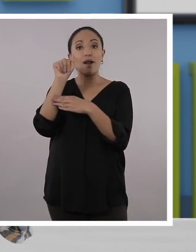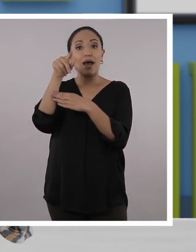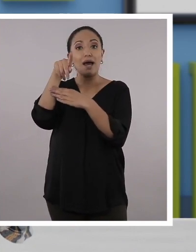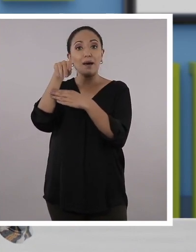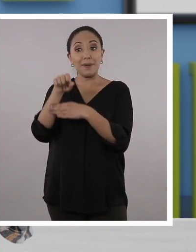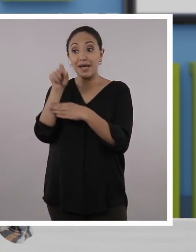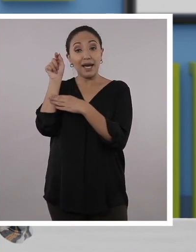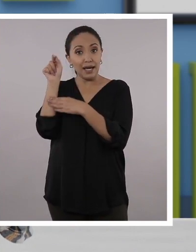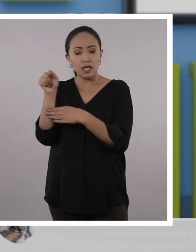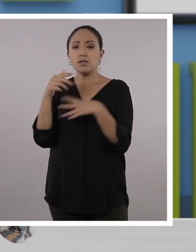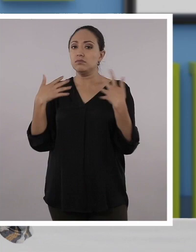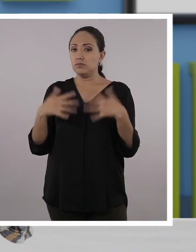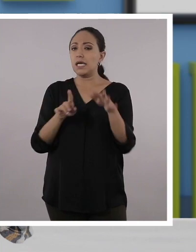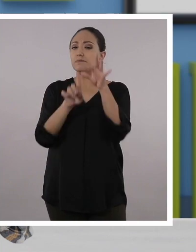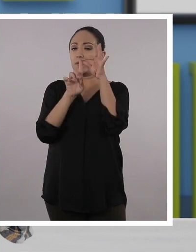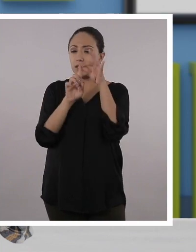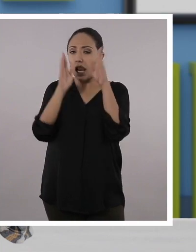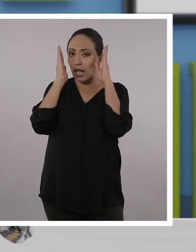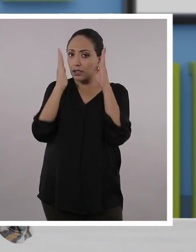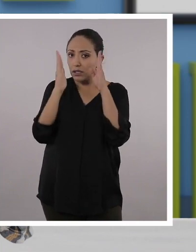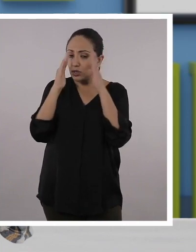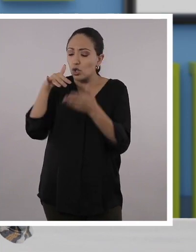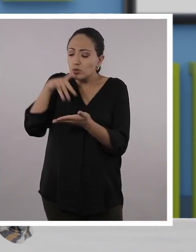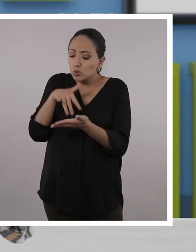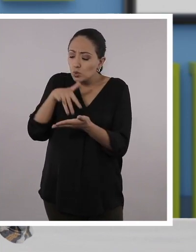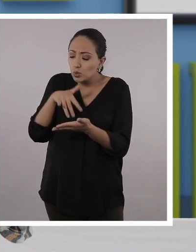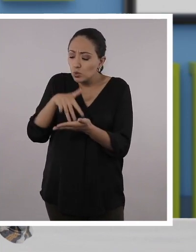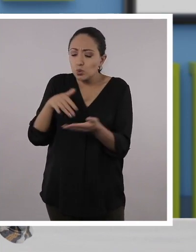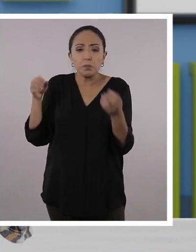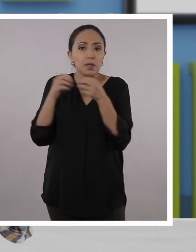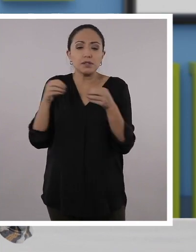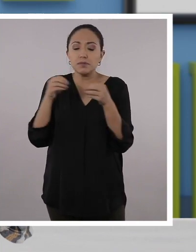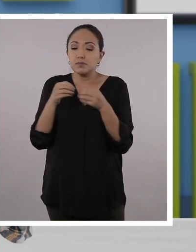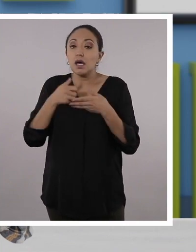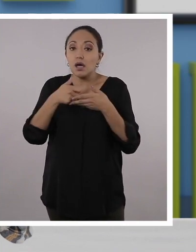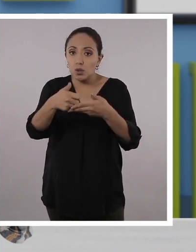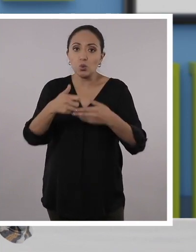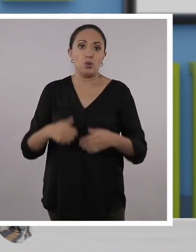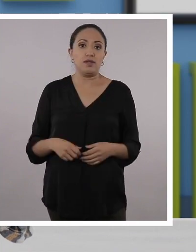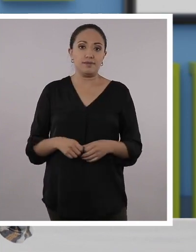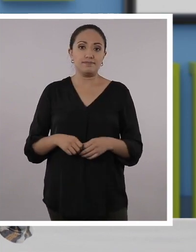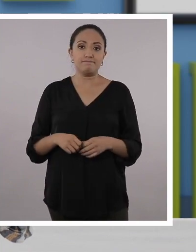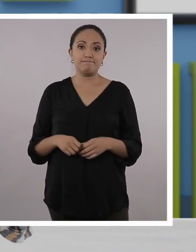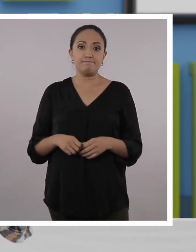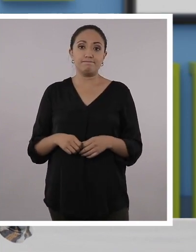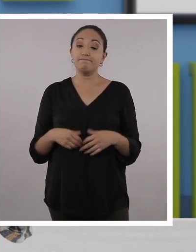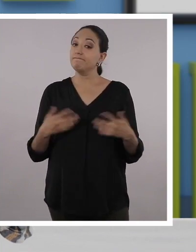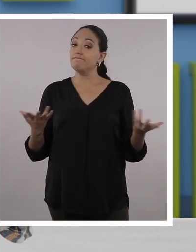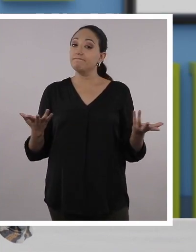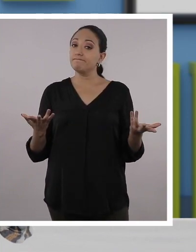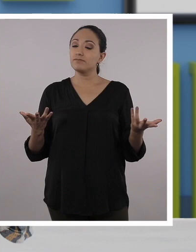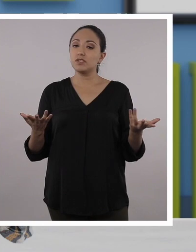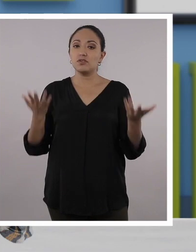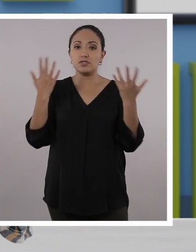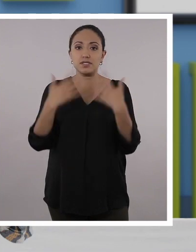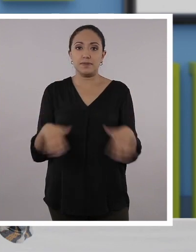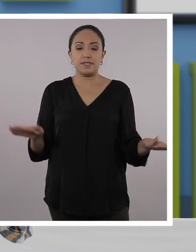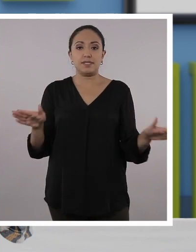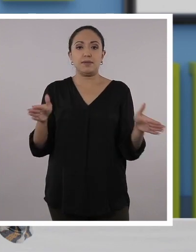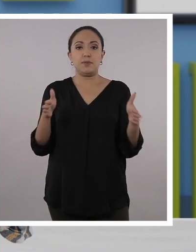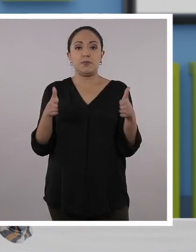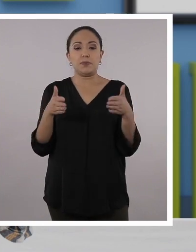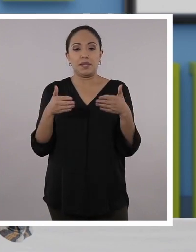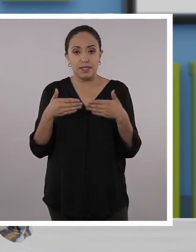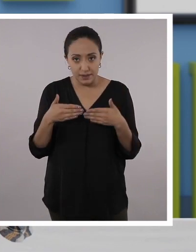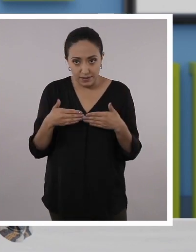Corape. Ahí hay contenido especializado que estoy seguro que va a ser de gran ayuda. Con eso vamos llegando al